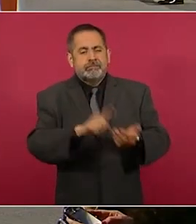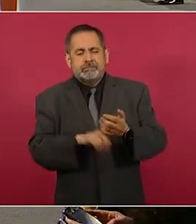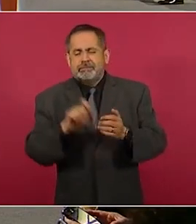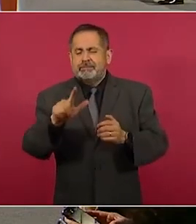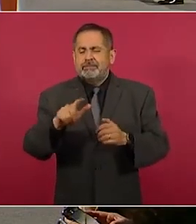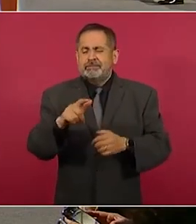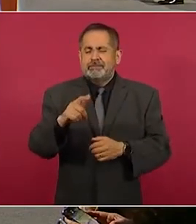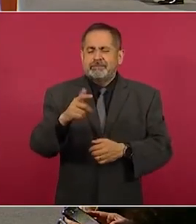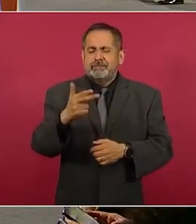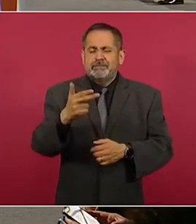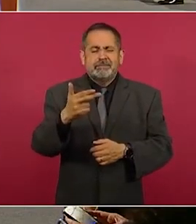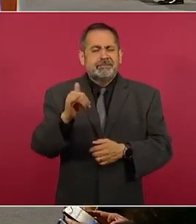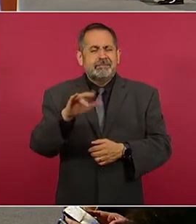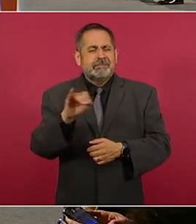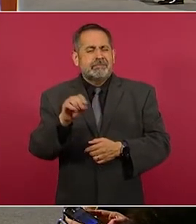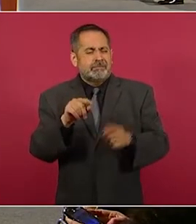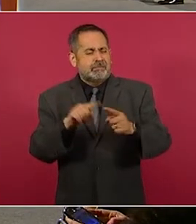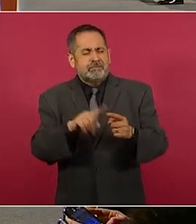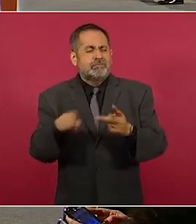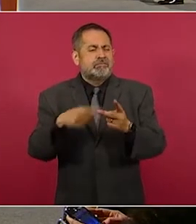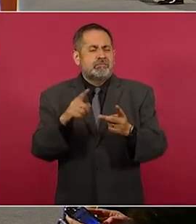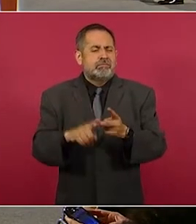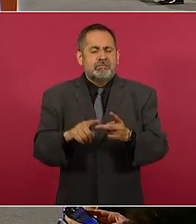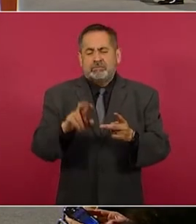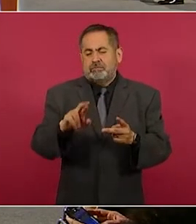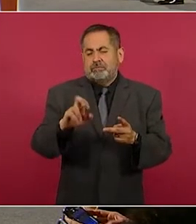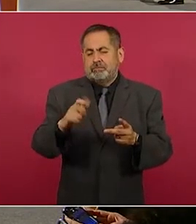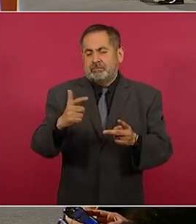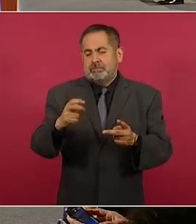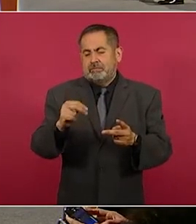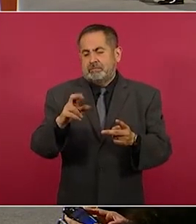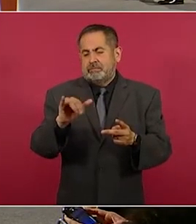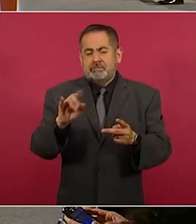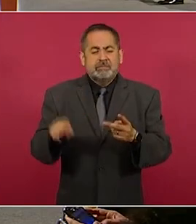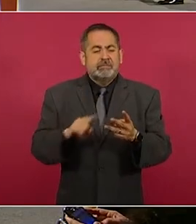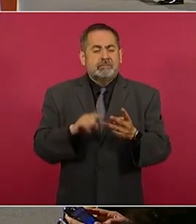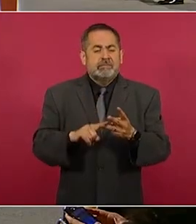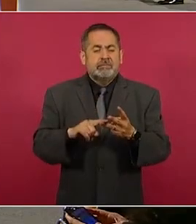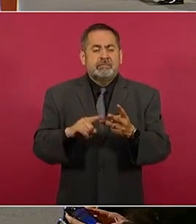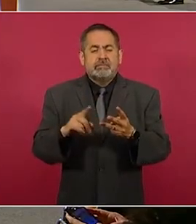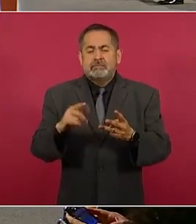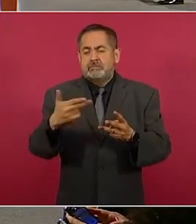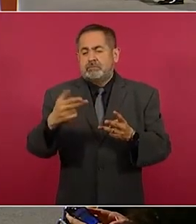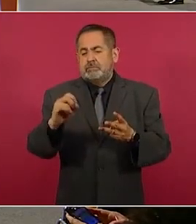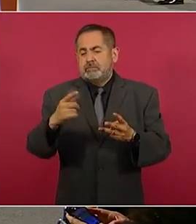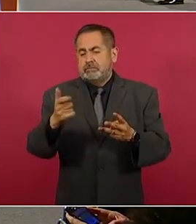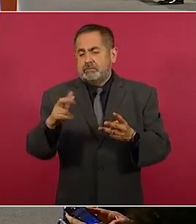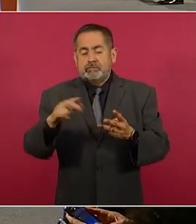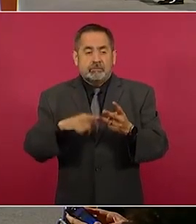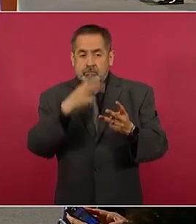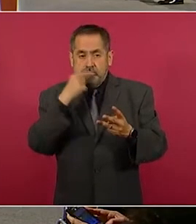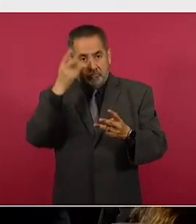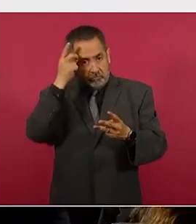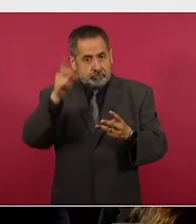y Regeneración y el diario del Hogar de Filomeno Mata